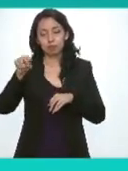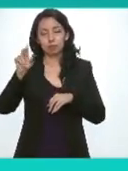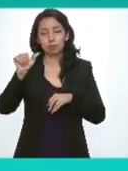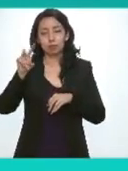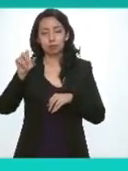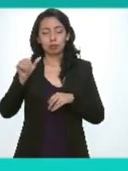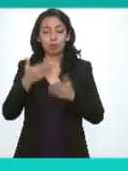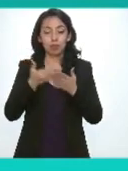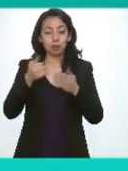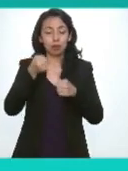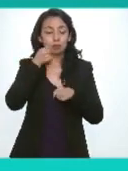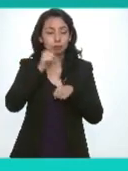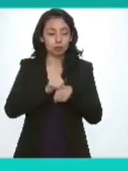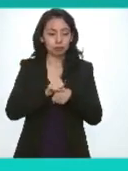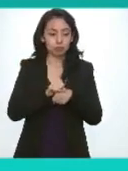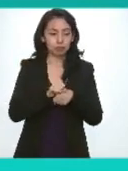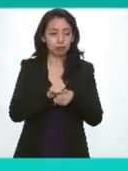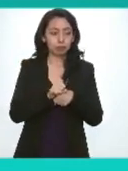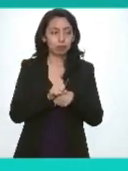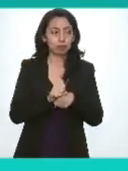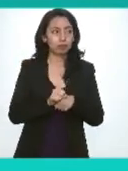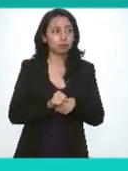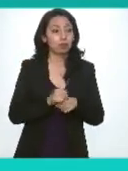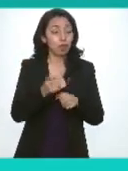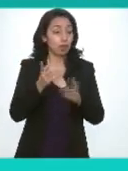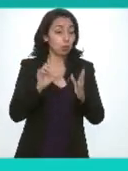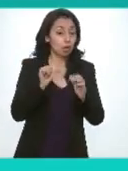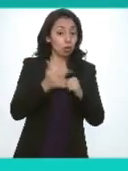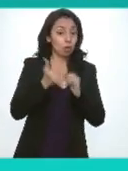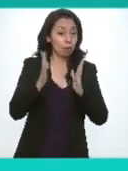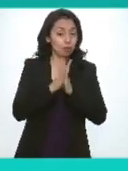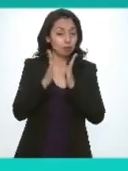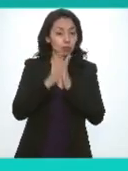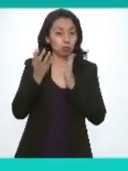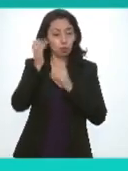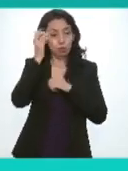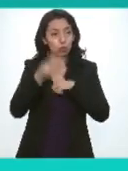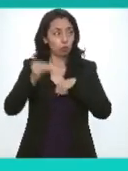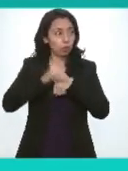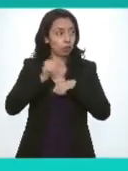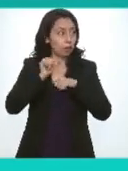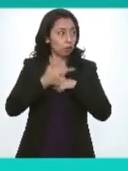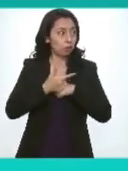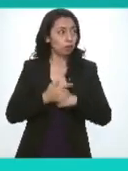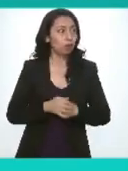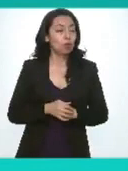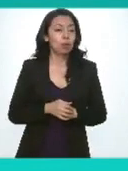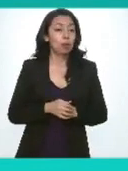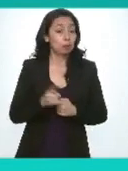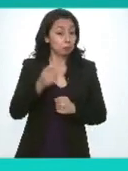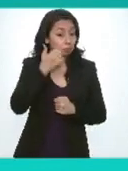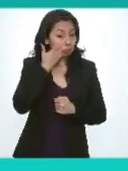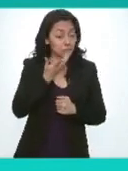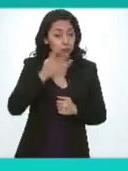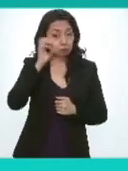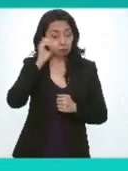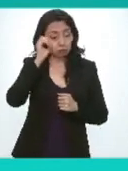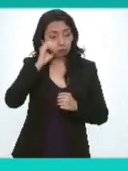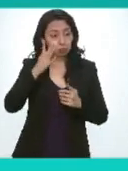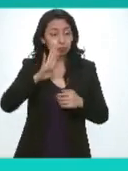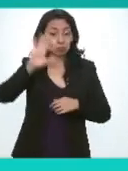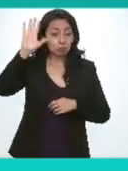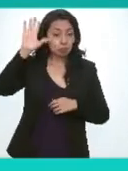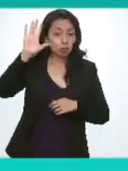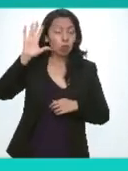secretario quisiera saber si tenemos alguna otra participación si estoy alguien que quisiera participar por